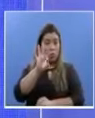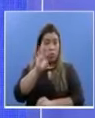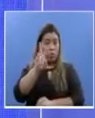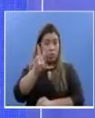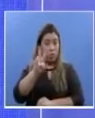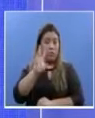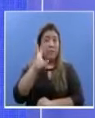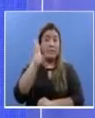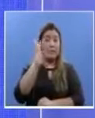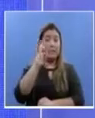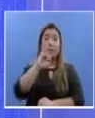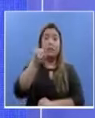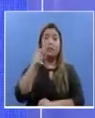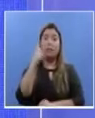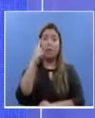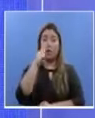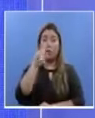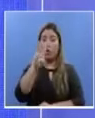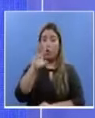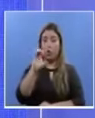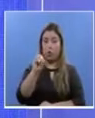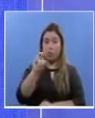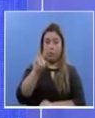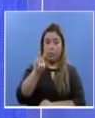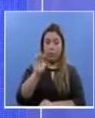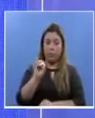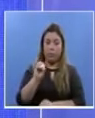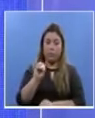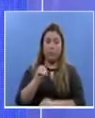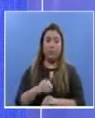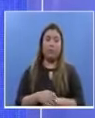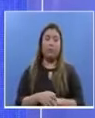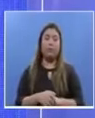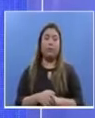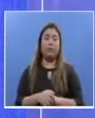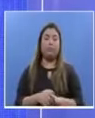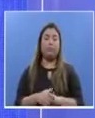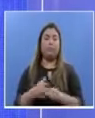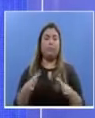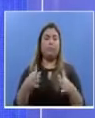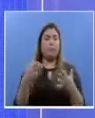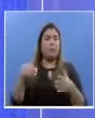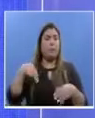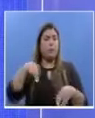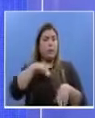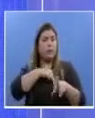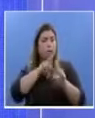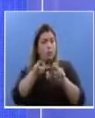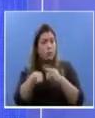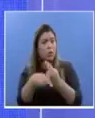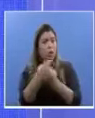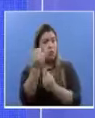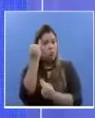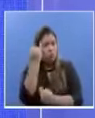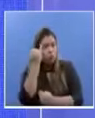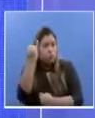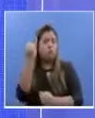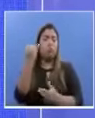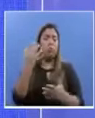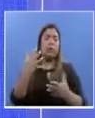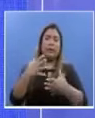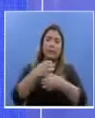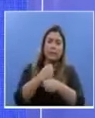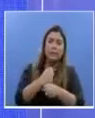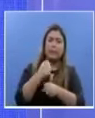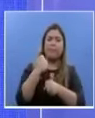6 de junio del 2020. Como parte de las estrategias que el Ministerio de Salud ha